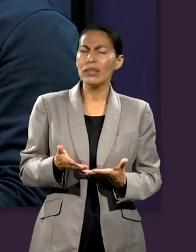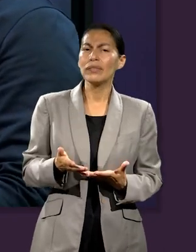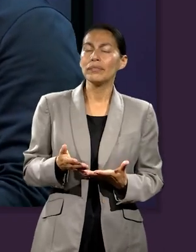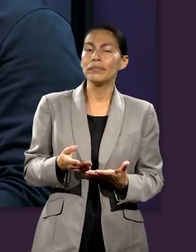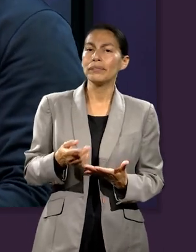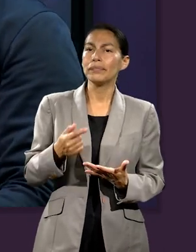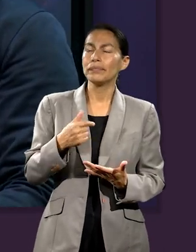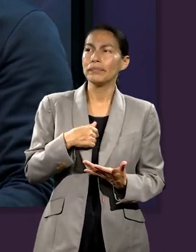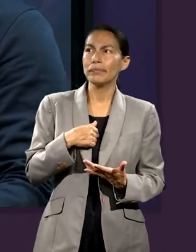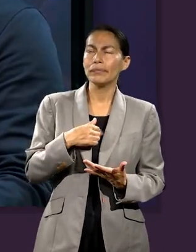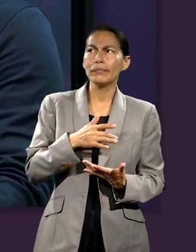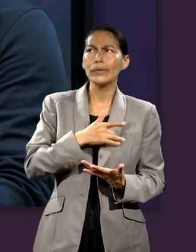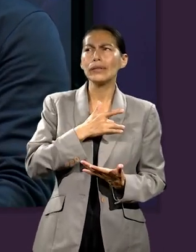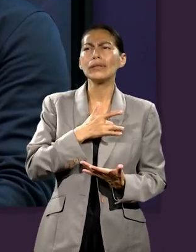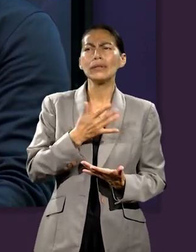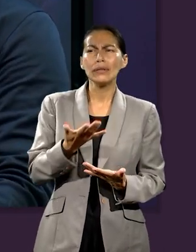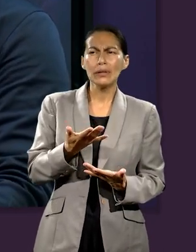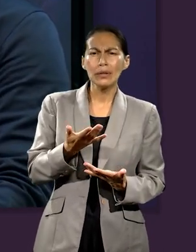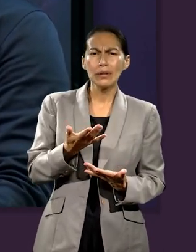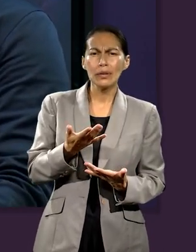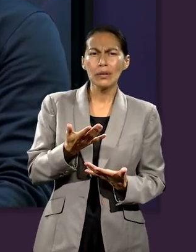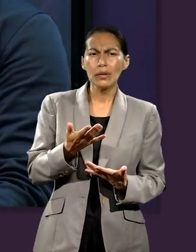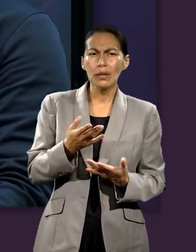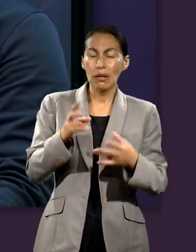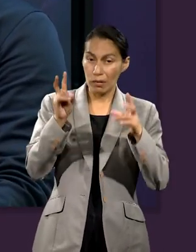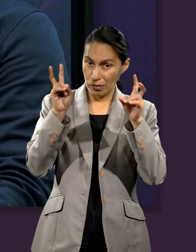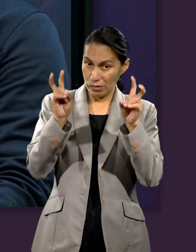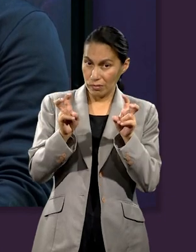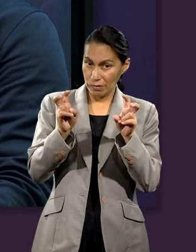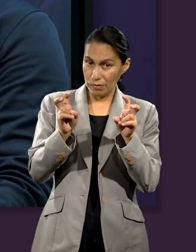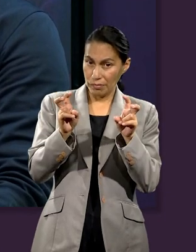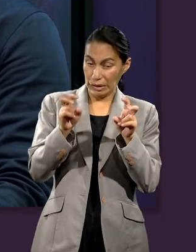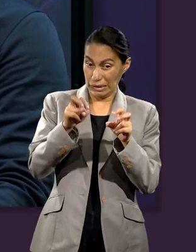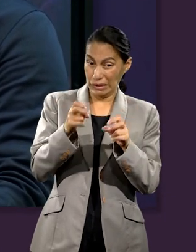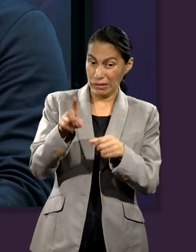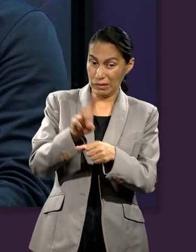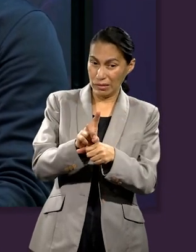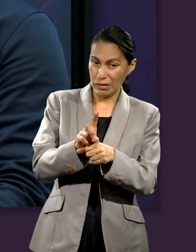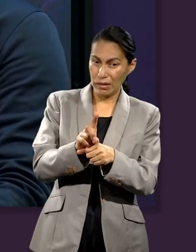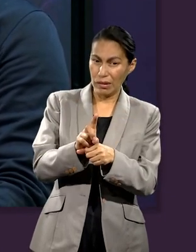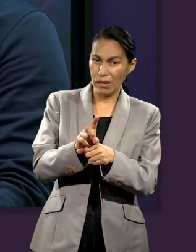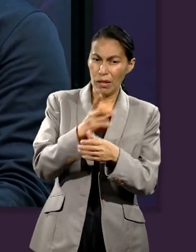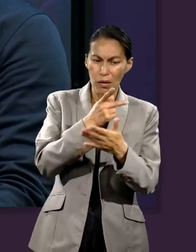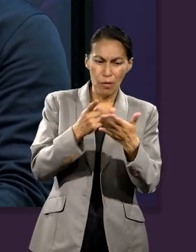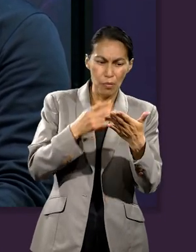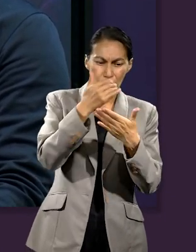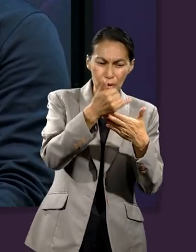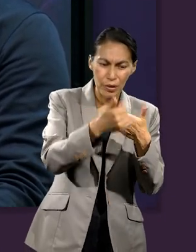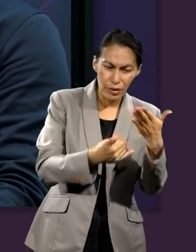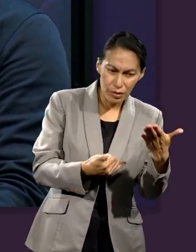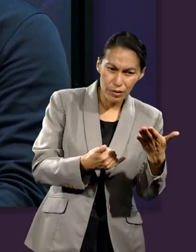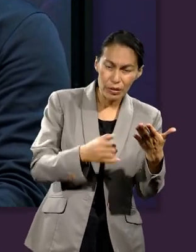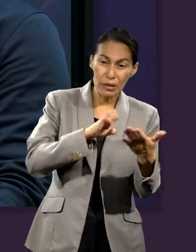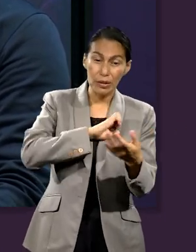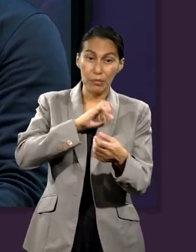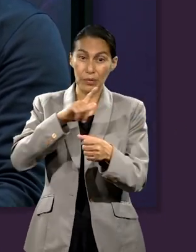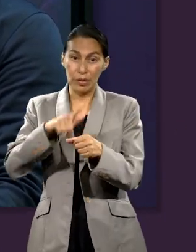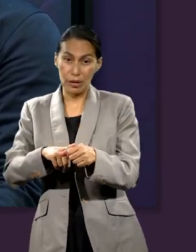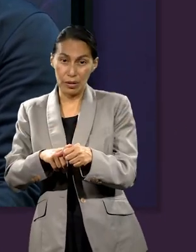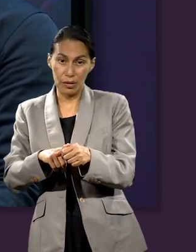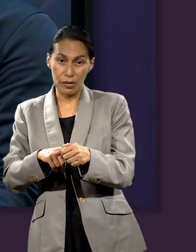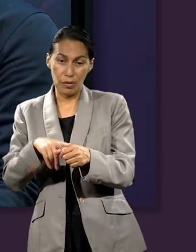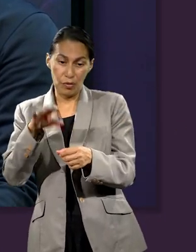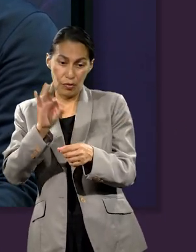ofrendas? A mí me llama la atención, o quisiera centrarme en el título de ese día, que dice proyectos especiales,